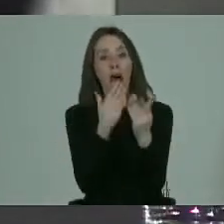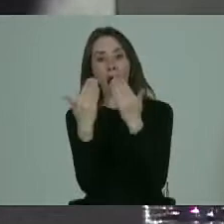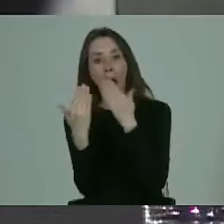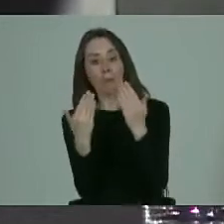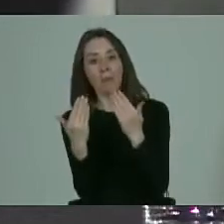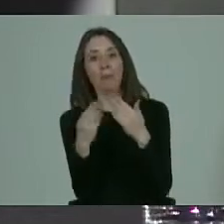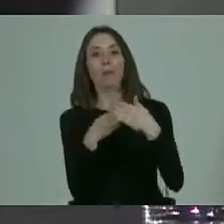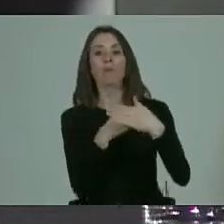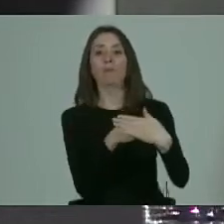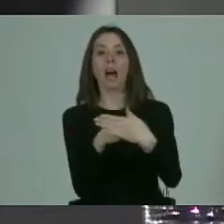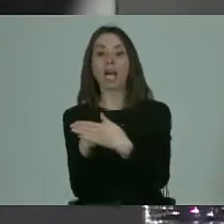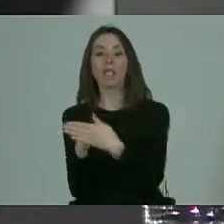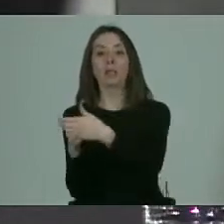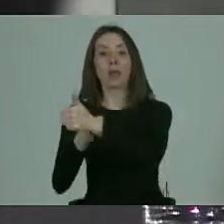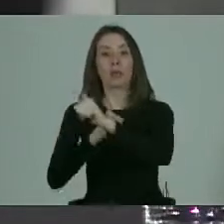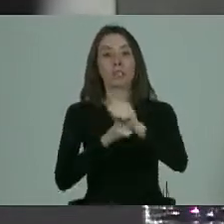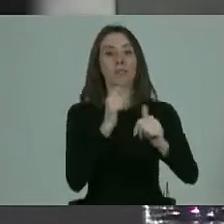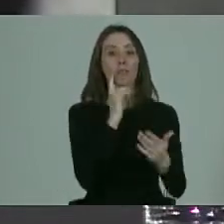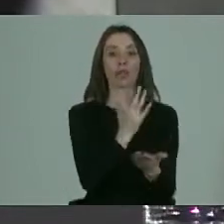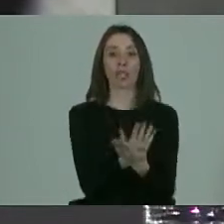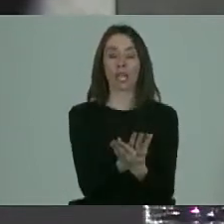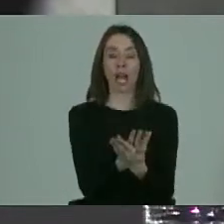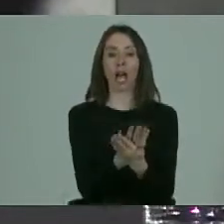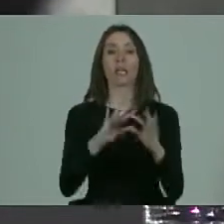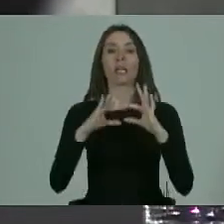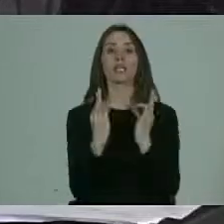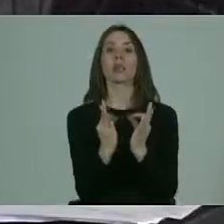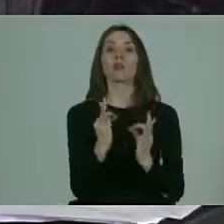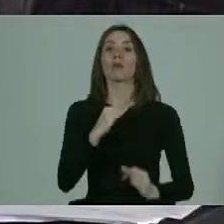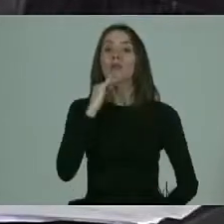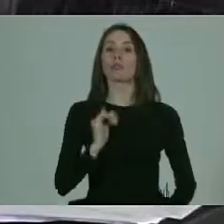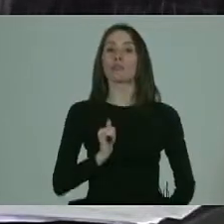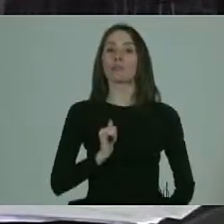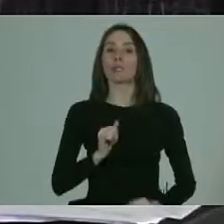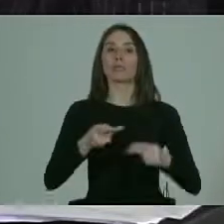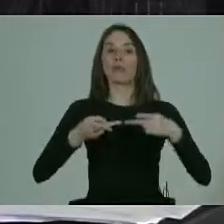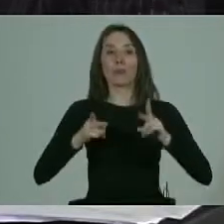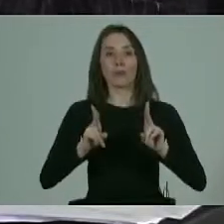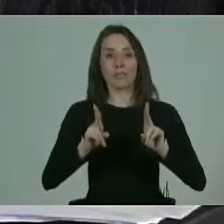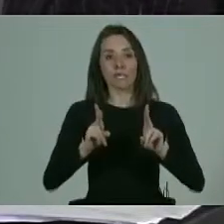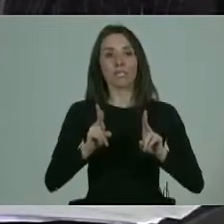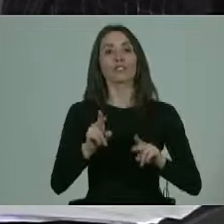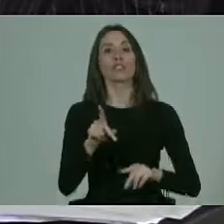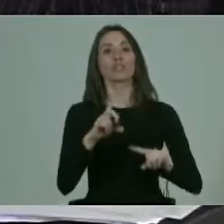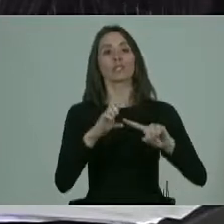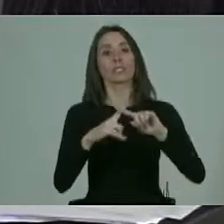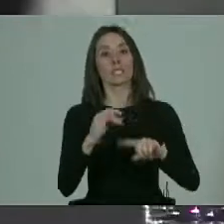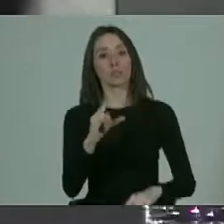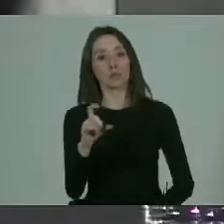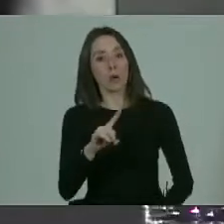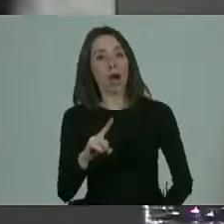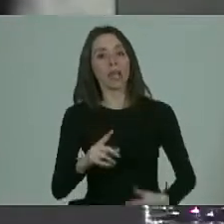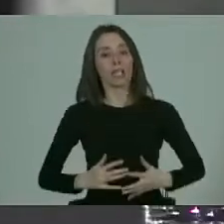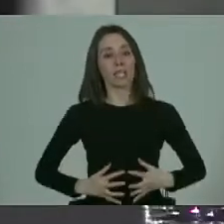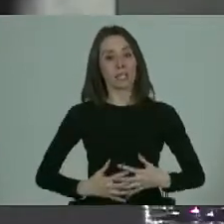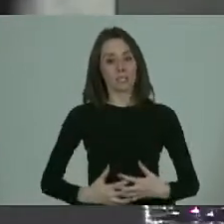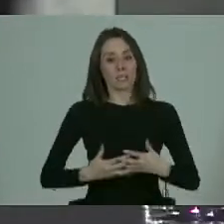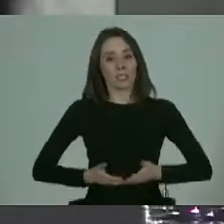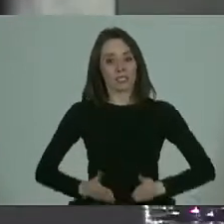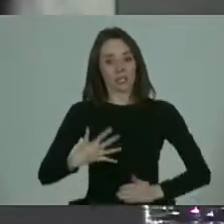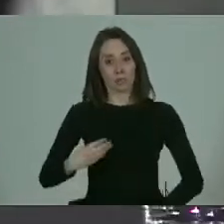barreras y los desafíos que existen en el pleno ejercicio de los derechos sexuales y reproductivos. Comenzamos nuestro